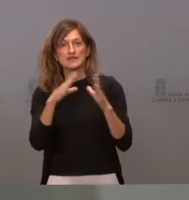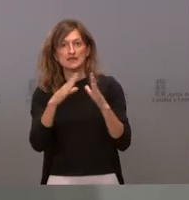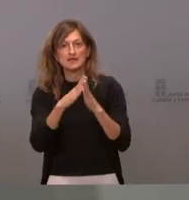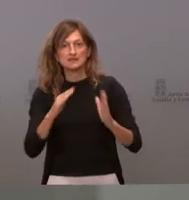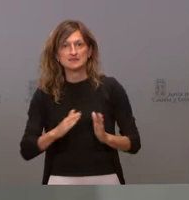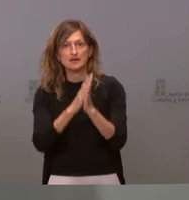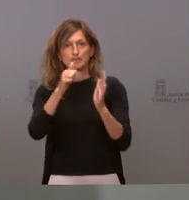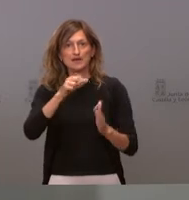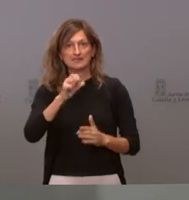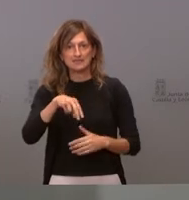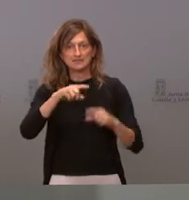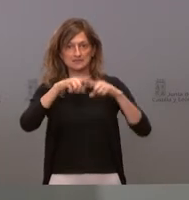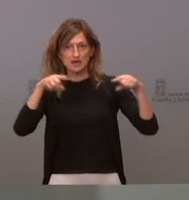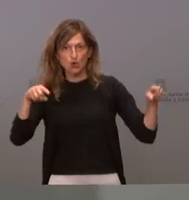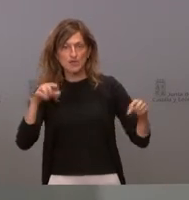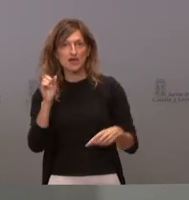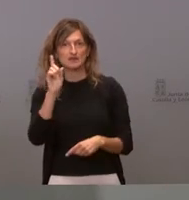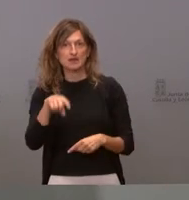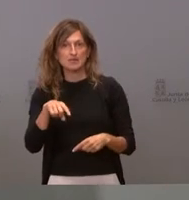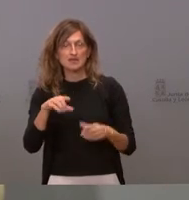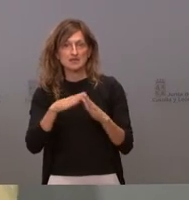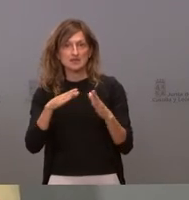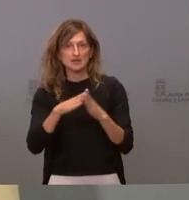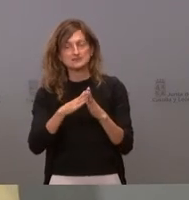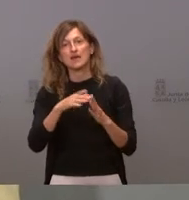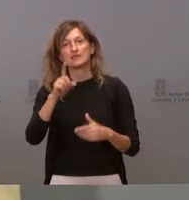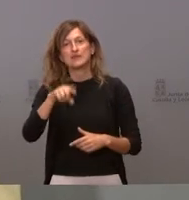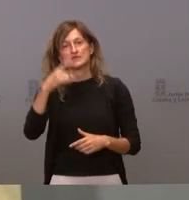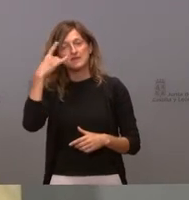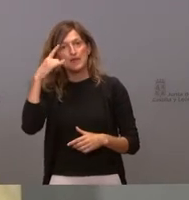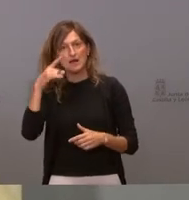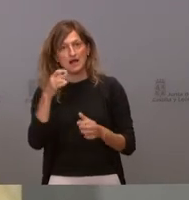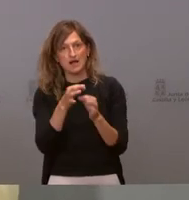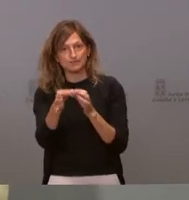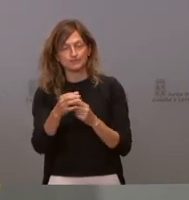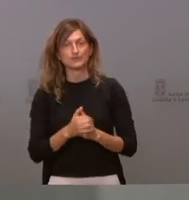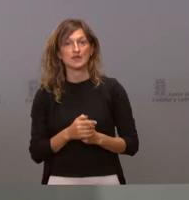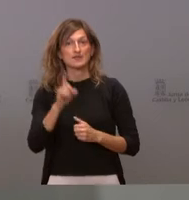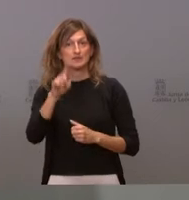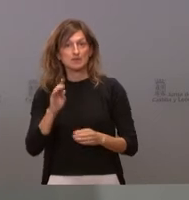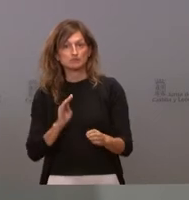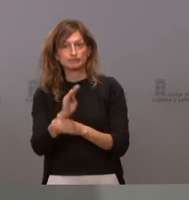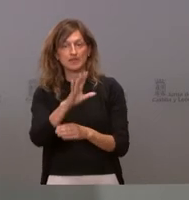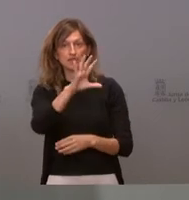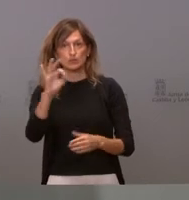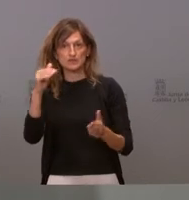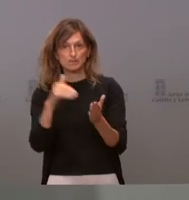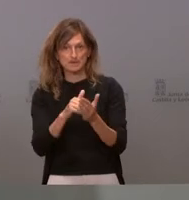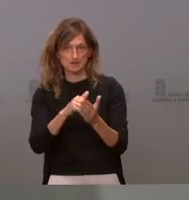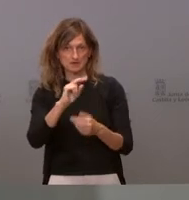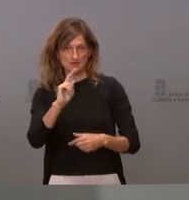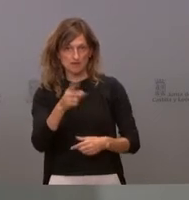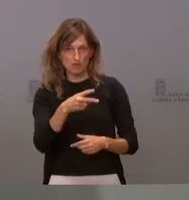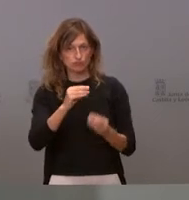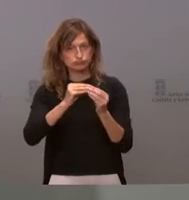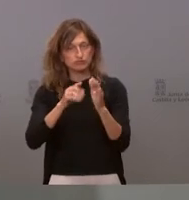Martín en Segovia o en la del municipio de Forfoleda en Salamanca. Además, se ha aprobado una ayuda de 50.000 euros para el